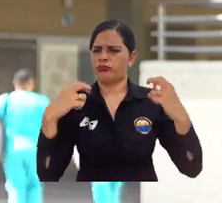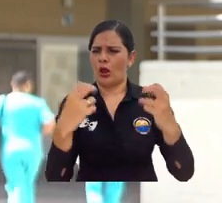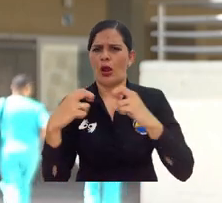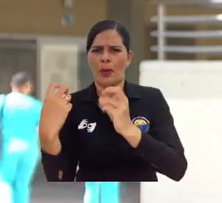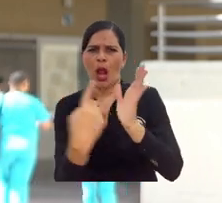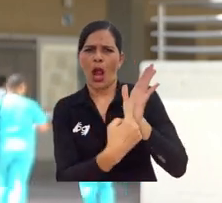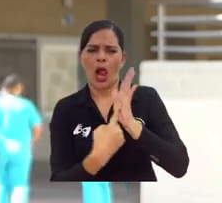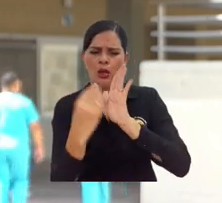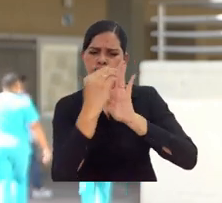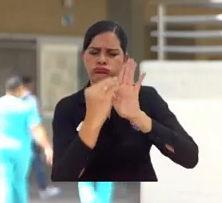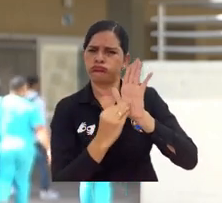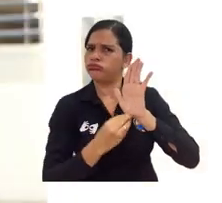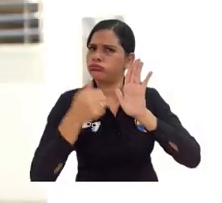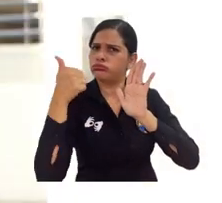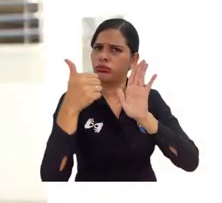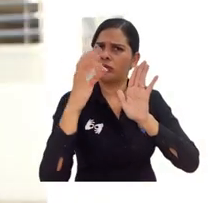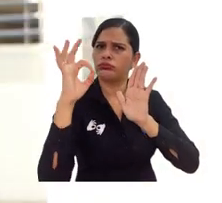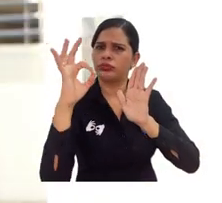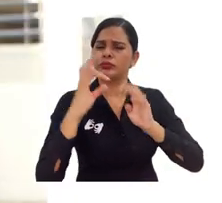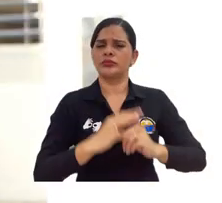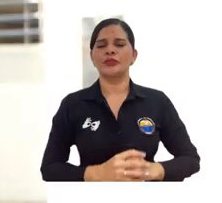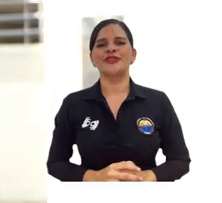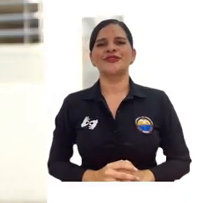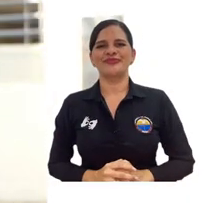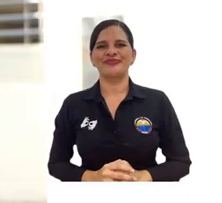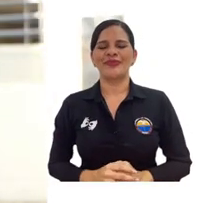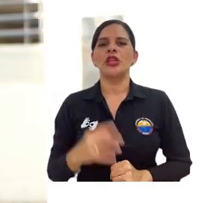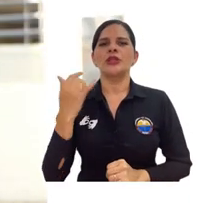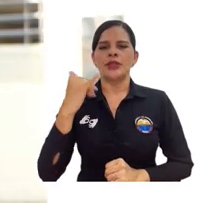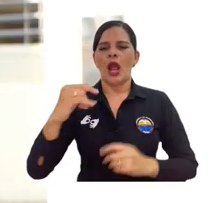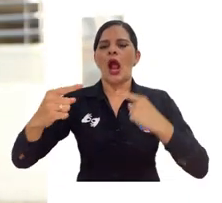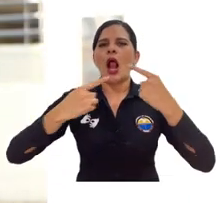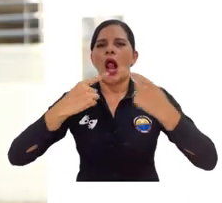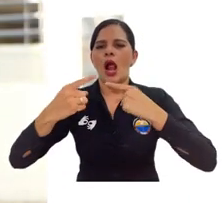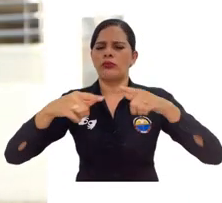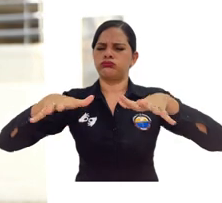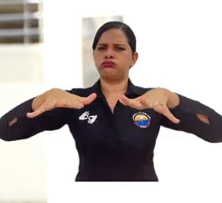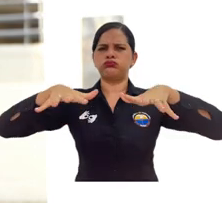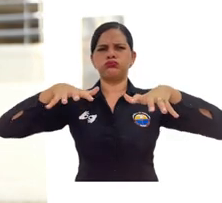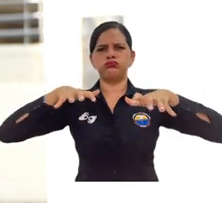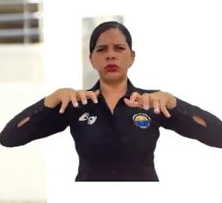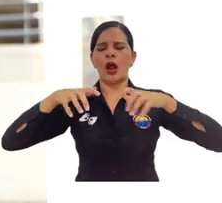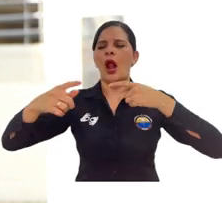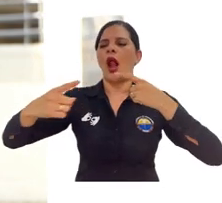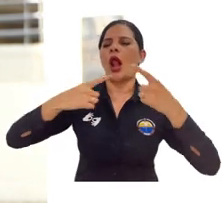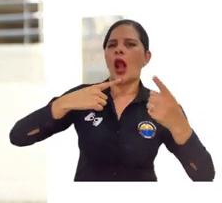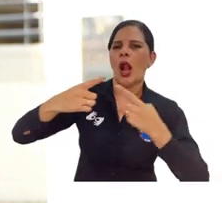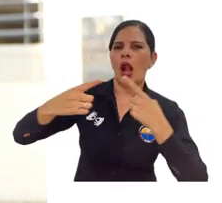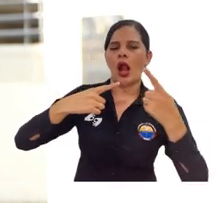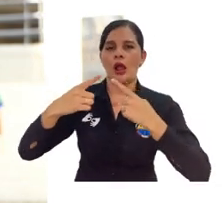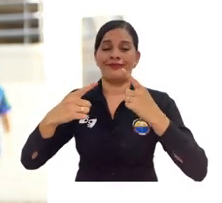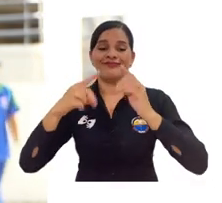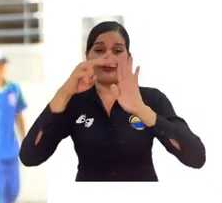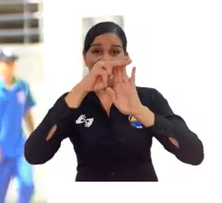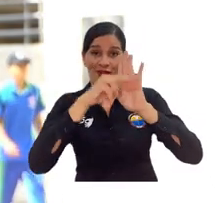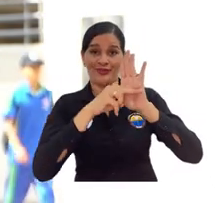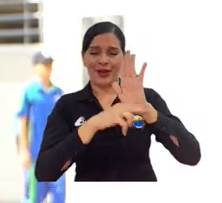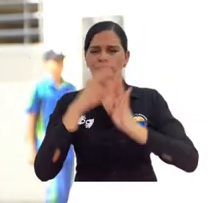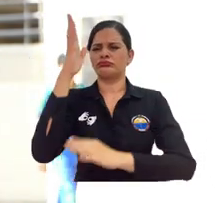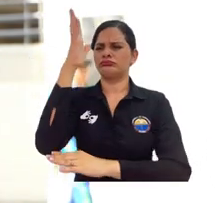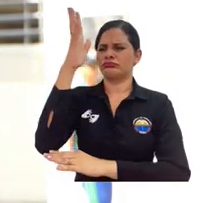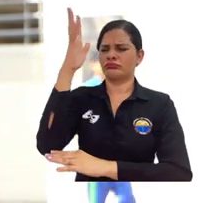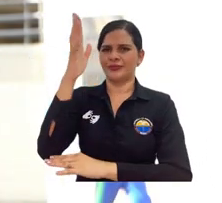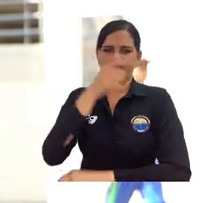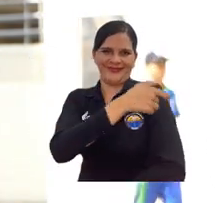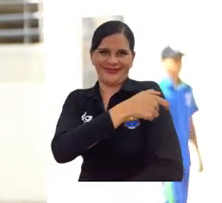de todos los estamentos de nuestra universidad. Esto pues permitió que se desarrollara una asamblea muy comunicativa. Una de las reglas que